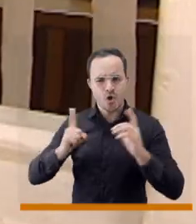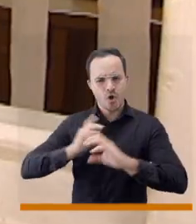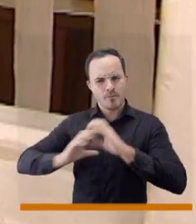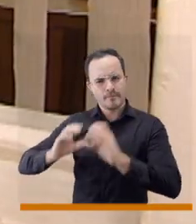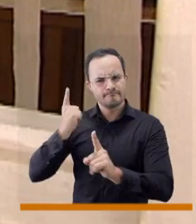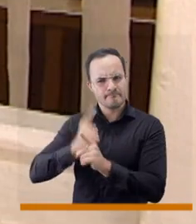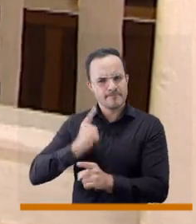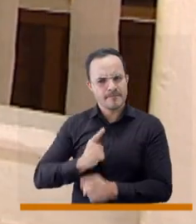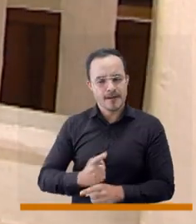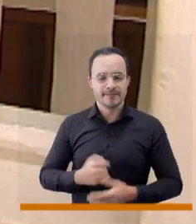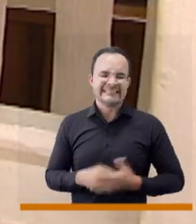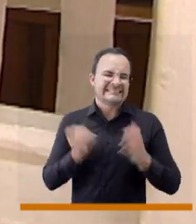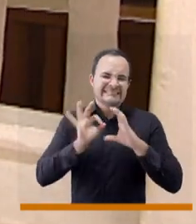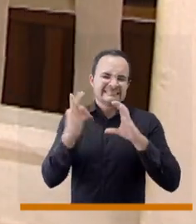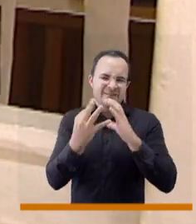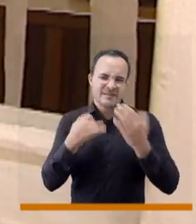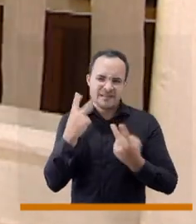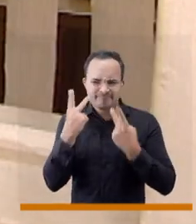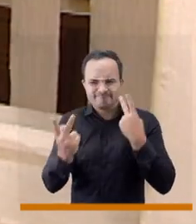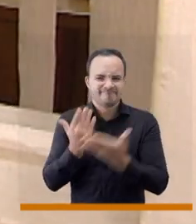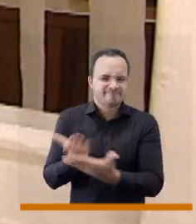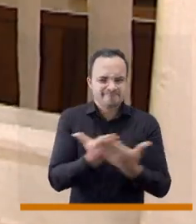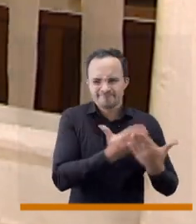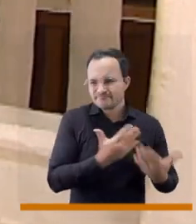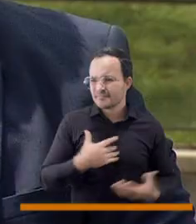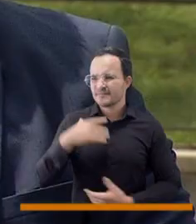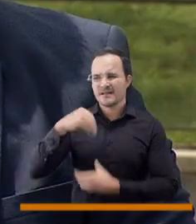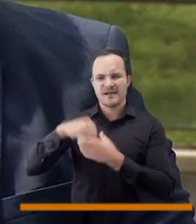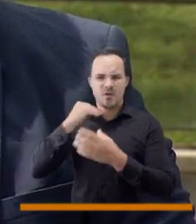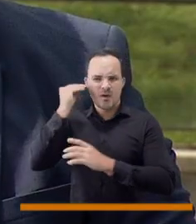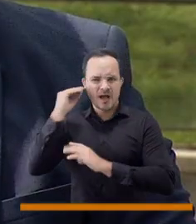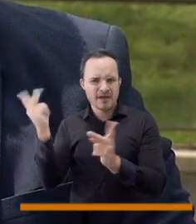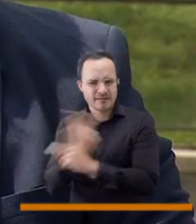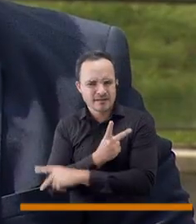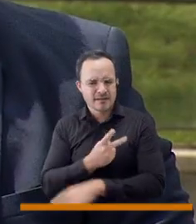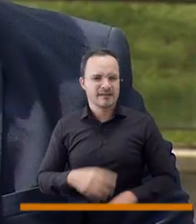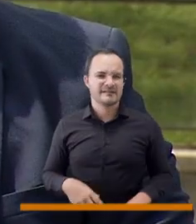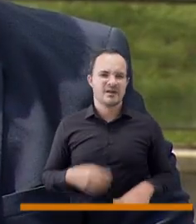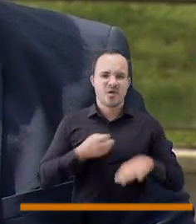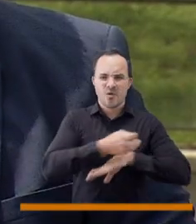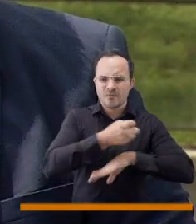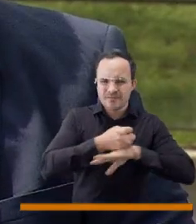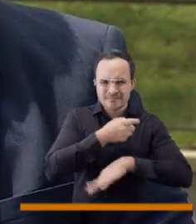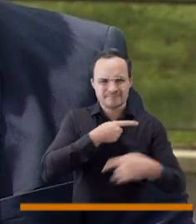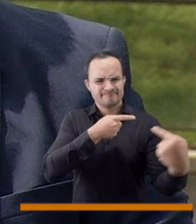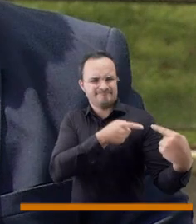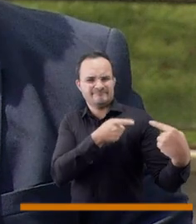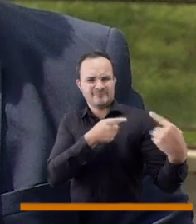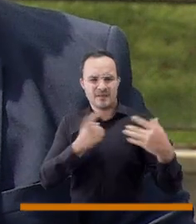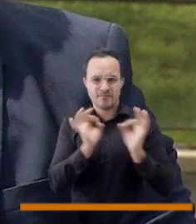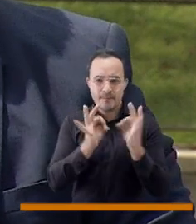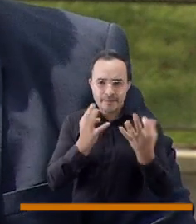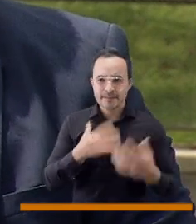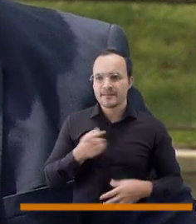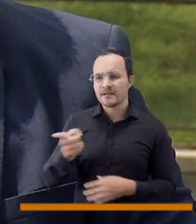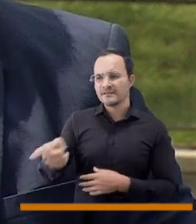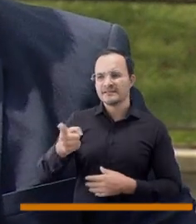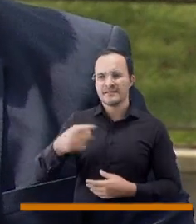fundamenten y estructuren una familia. En la comisaría de familia identificamos violencias intrafamiliares, conflictos familiares,